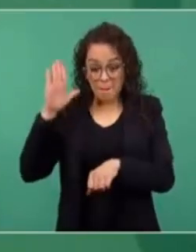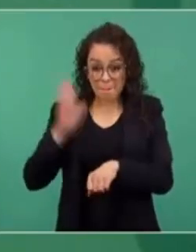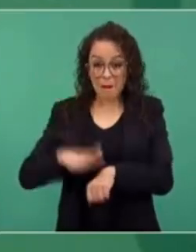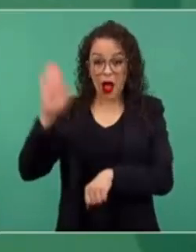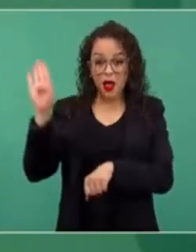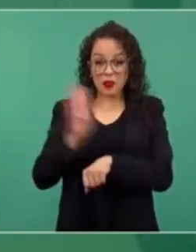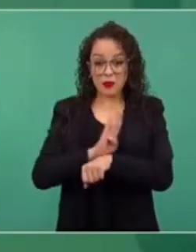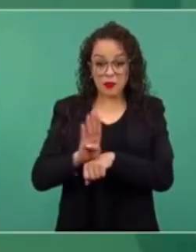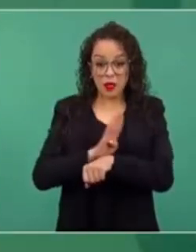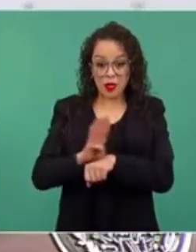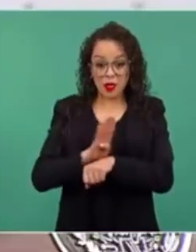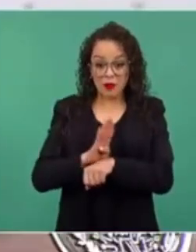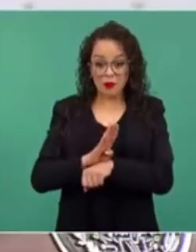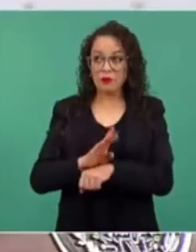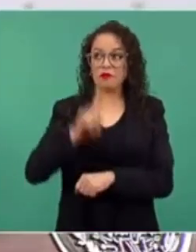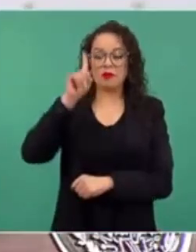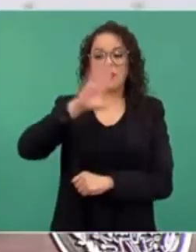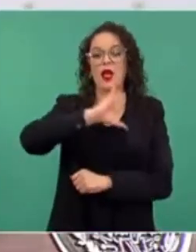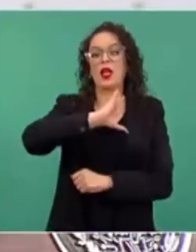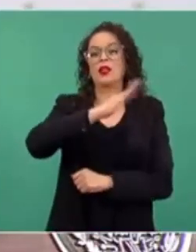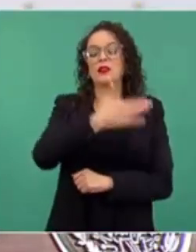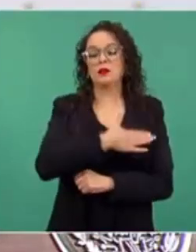es una empresa española,